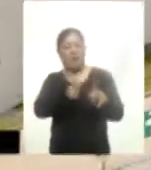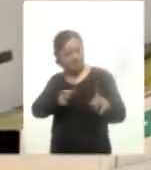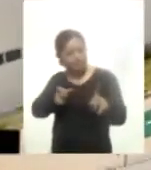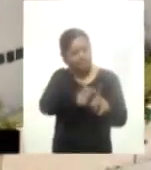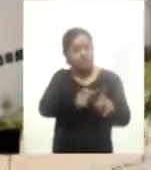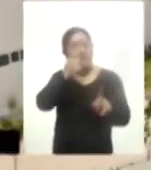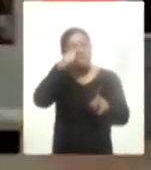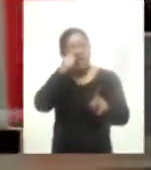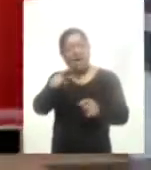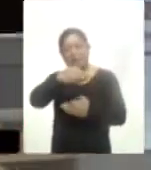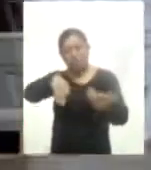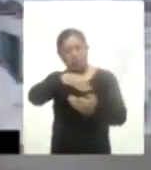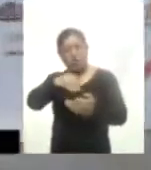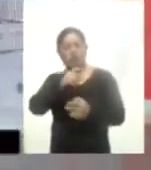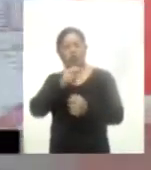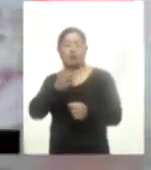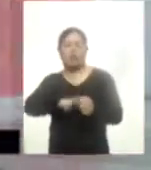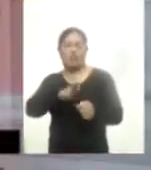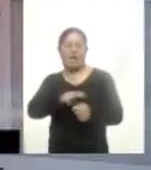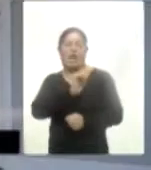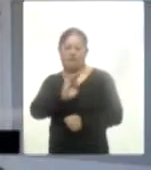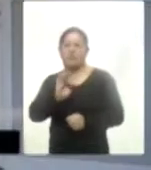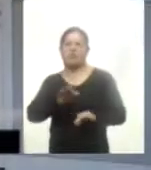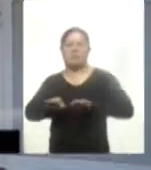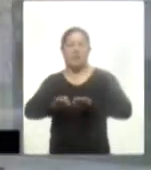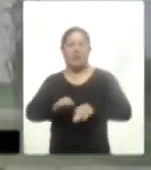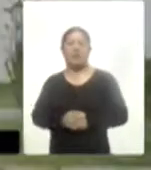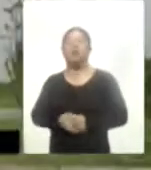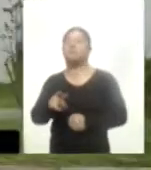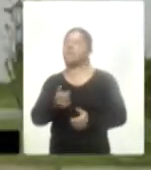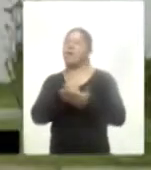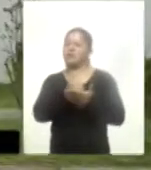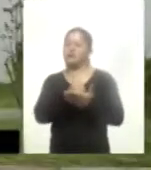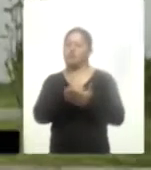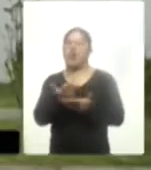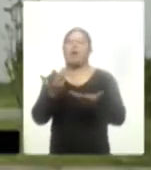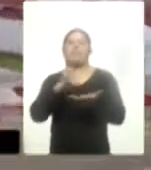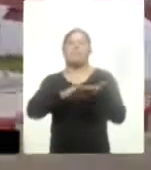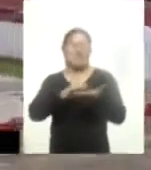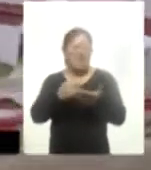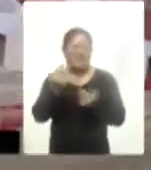funcionamiento del nuevo Hospital General y brindará acompañamiento en los trámites que sean necesarios.